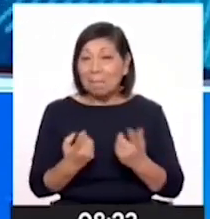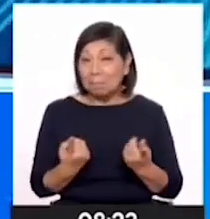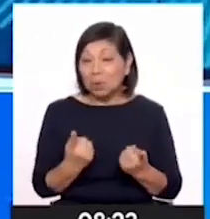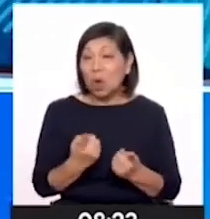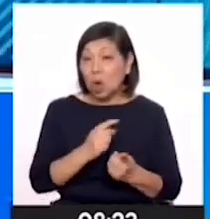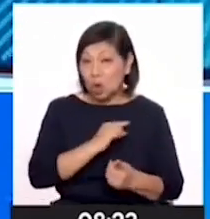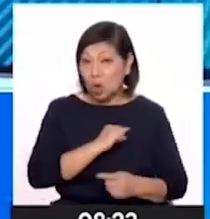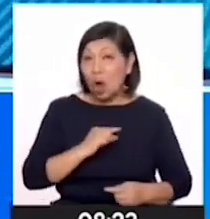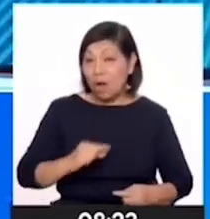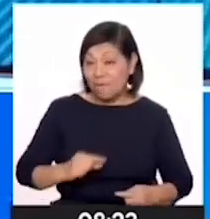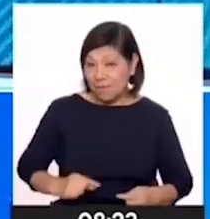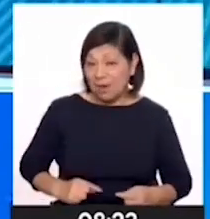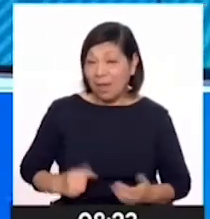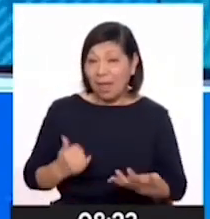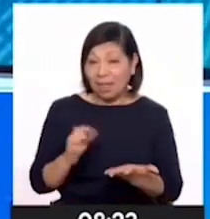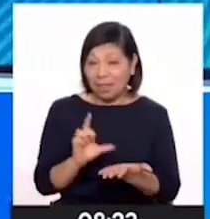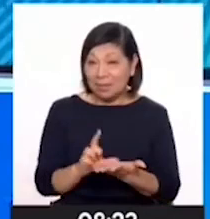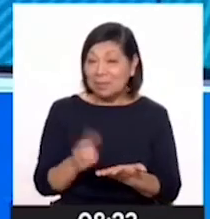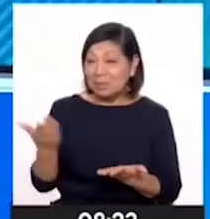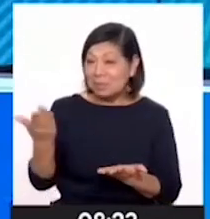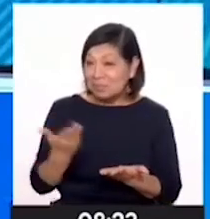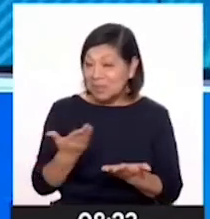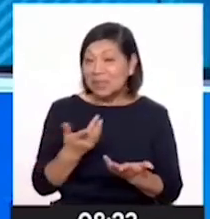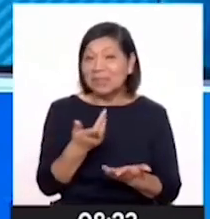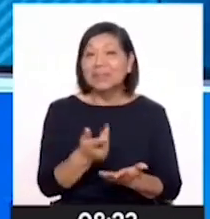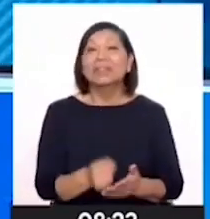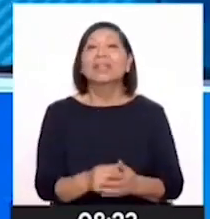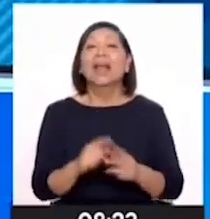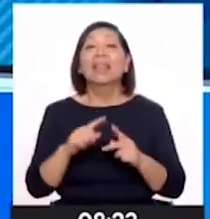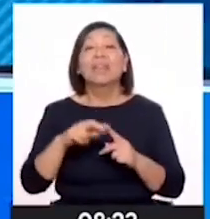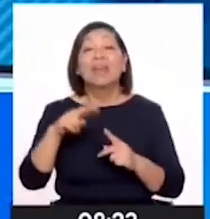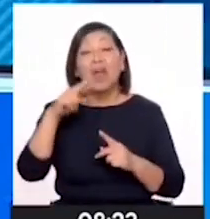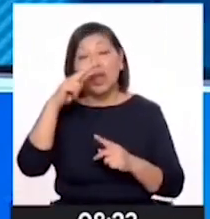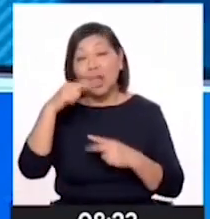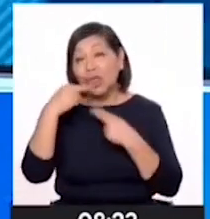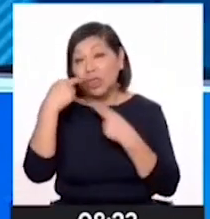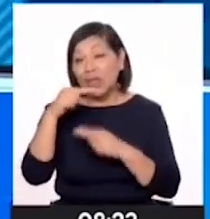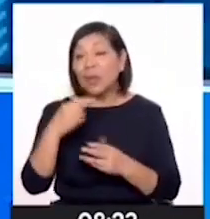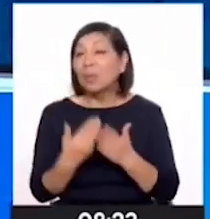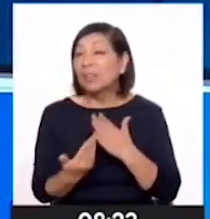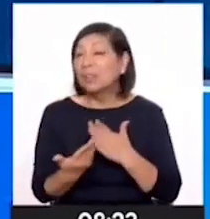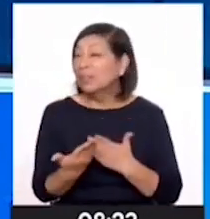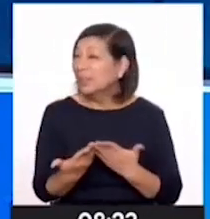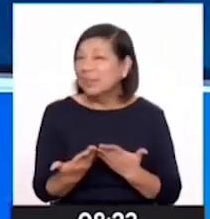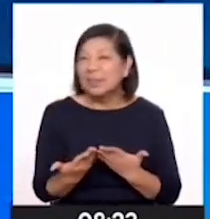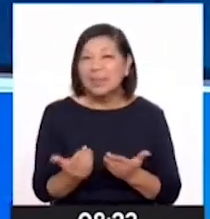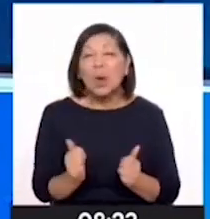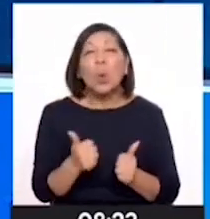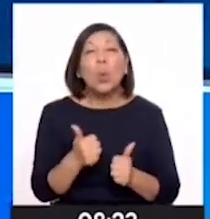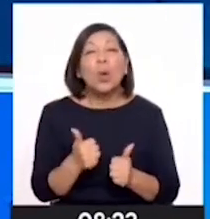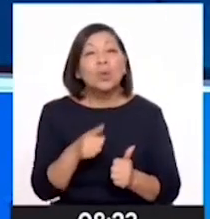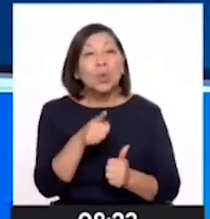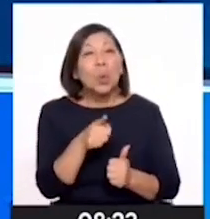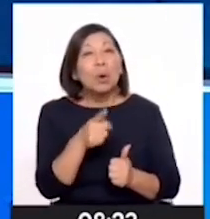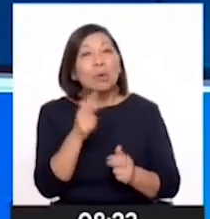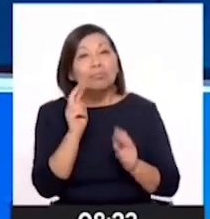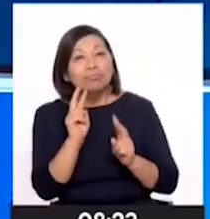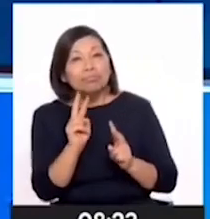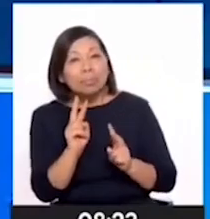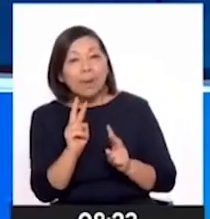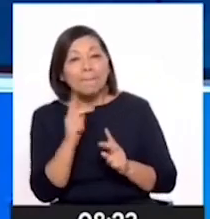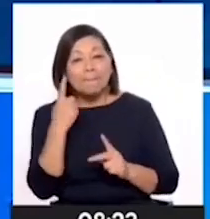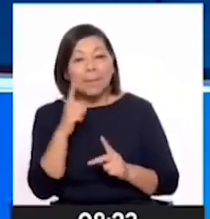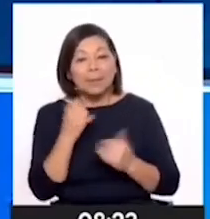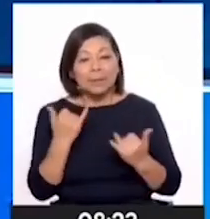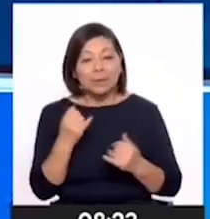también es gobernadora regional de Lima, a le damos la bienvenida a TV Perú Noticias. Muy buenos días. En principio, ¿cuál es la expectativa que se